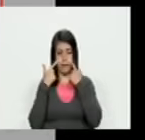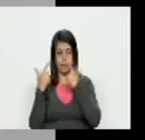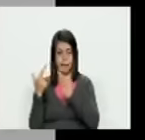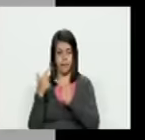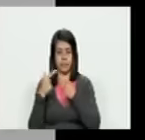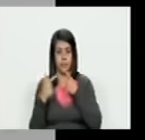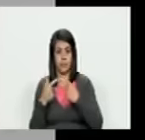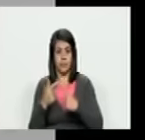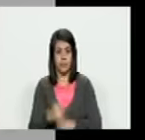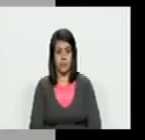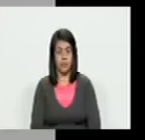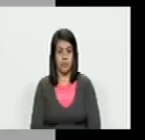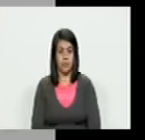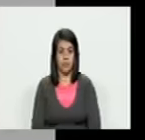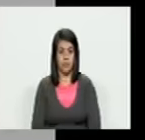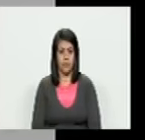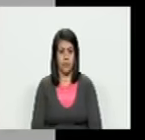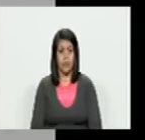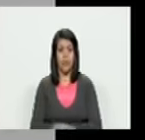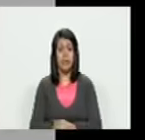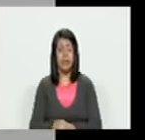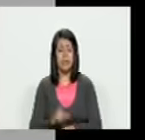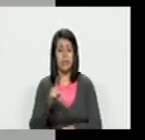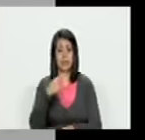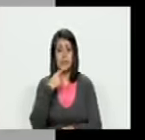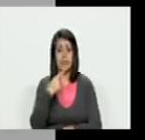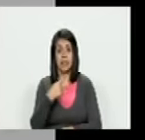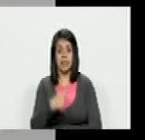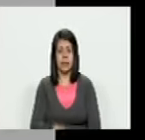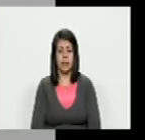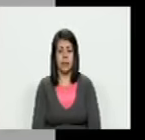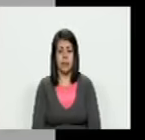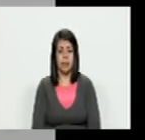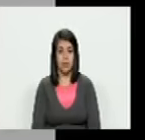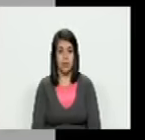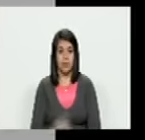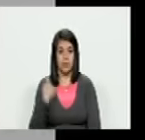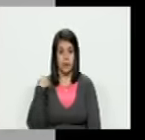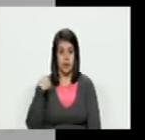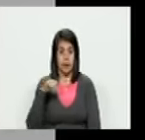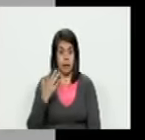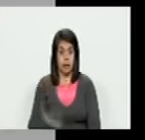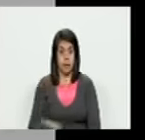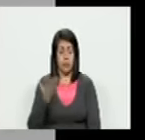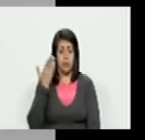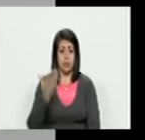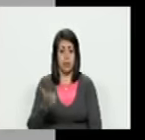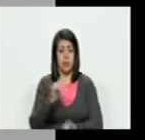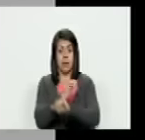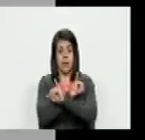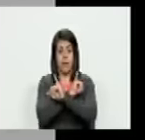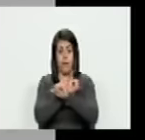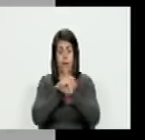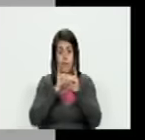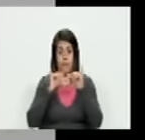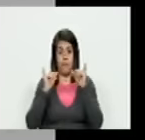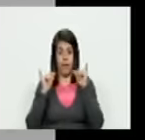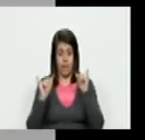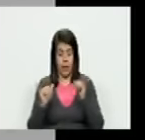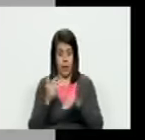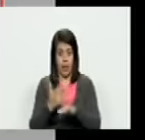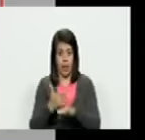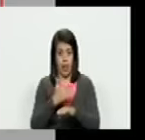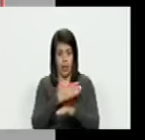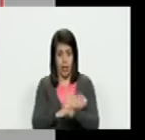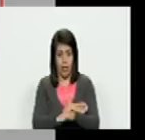donde dice donde está el reloj de arena donde dice que tiene que ser es muy importante que se termine antes